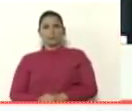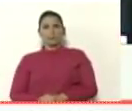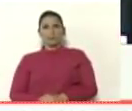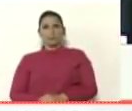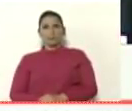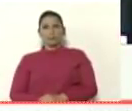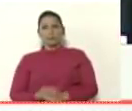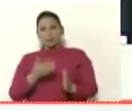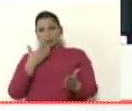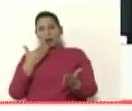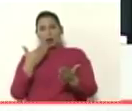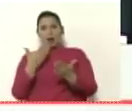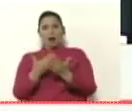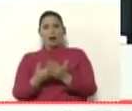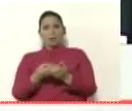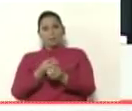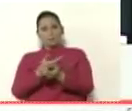muchísimas gracias a todas y a todos